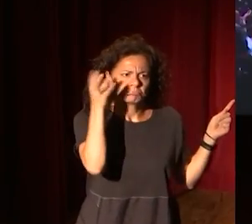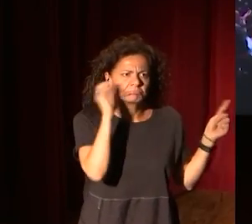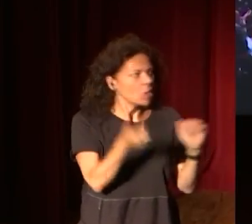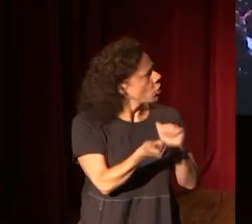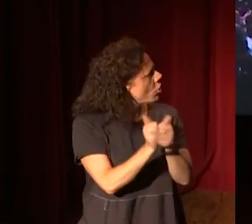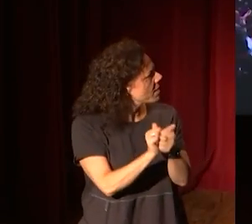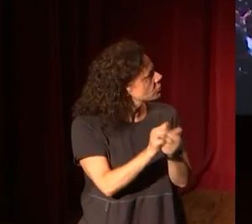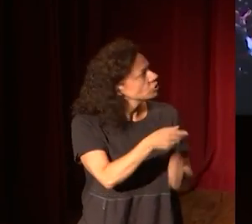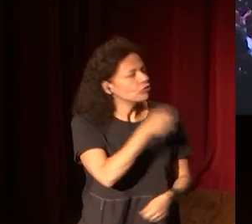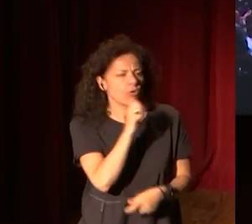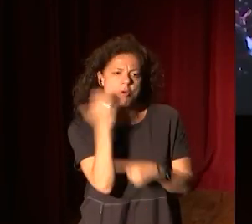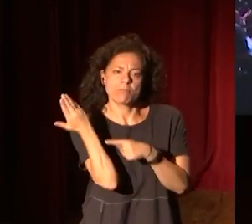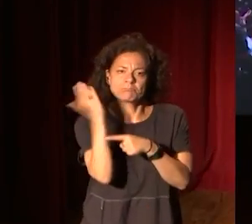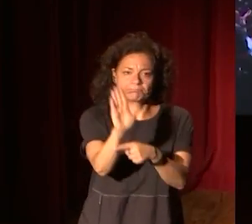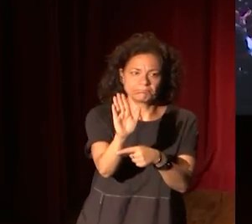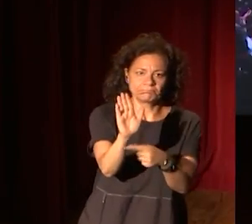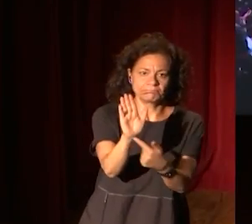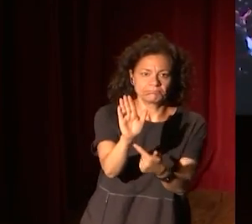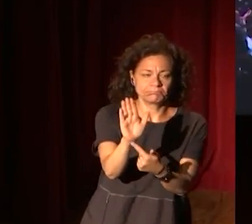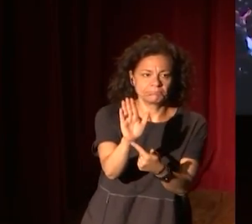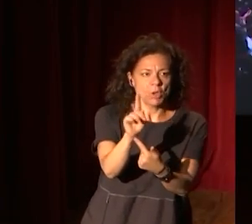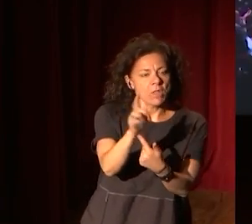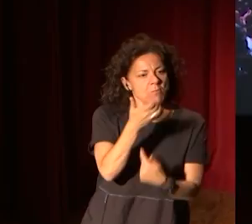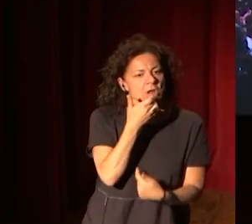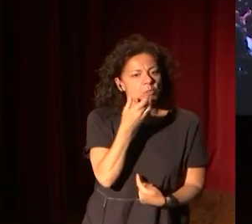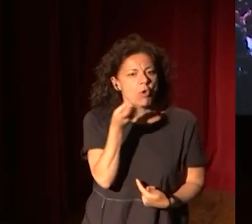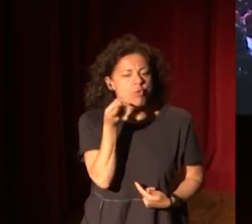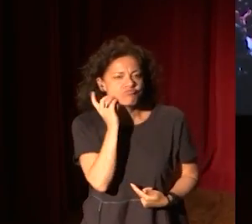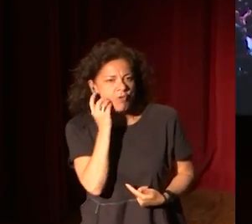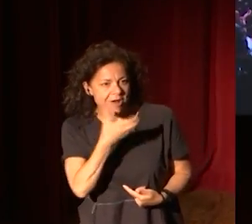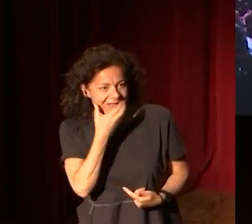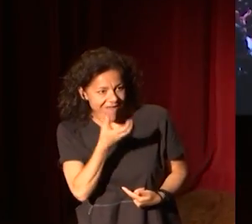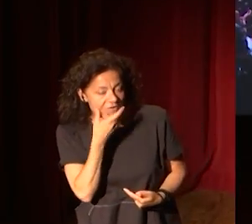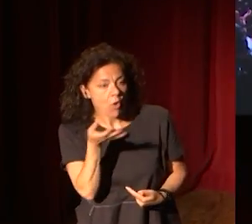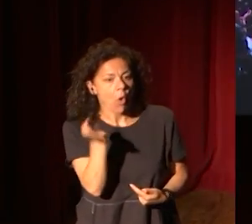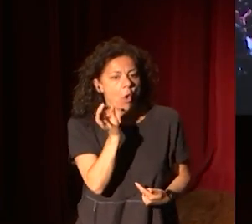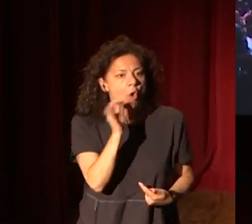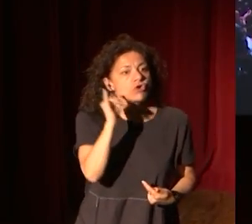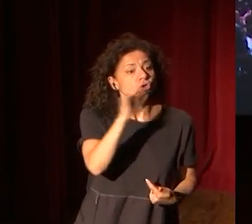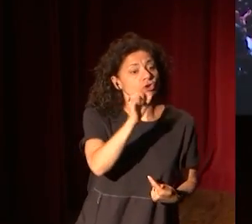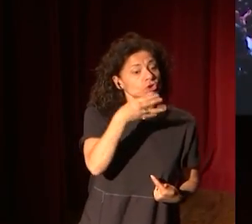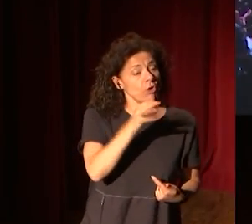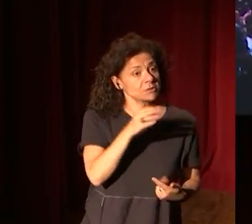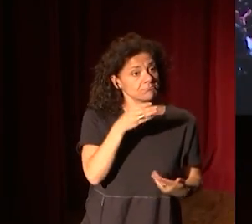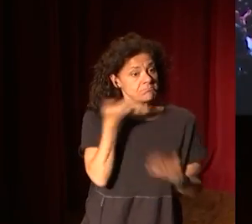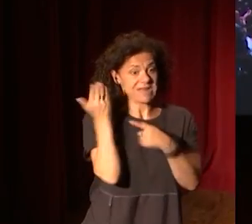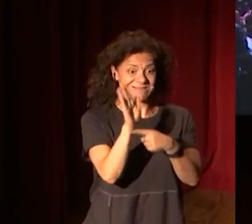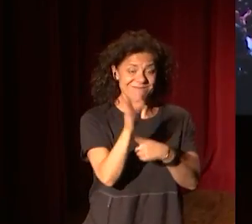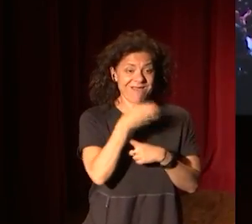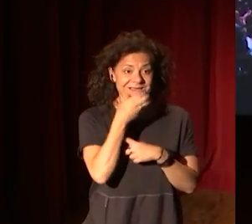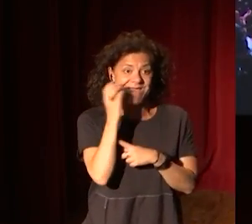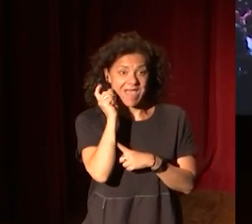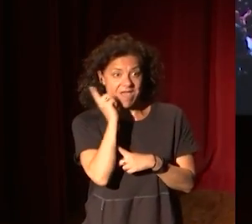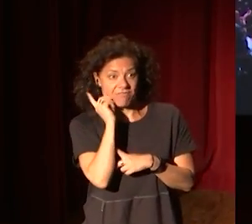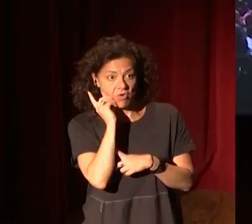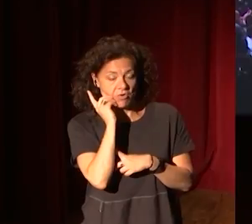el modo de presentación de un iPhone, ¿no?, o de una cuando Steve Jobs presentaba el iPhone y creaba un